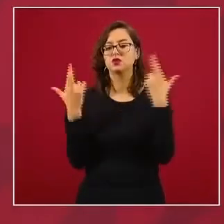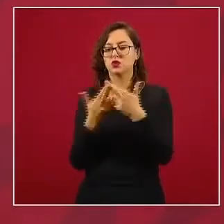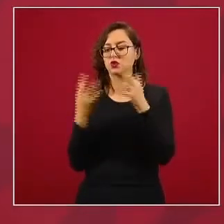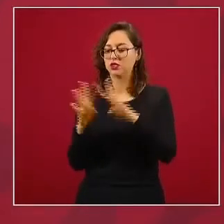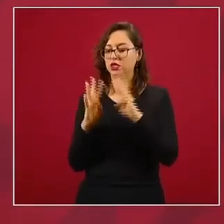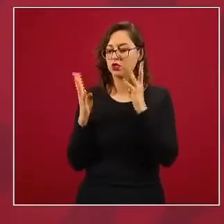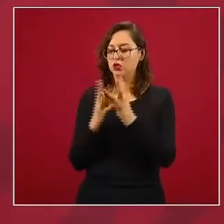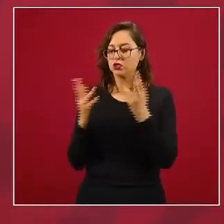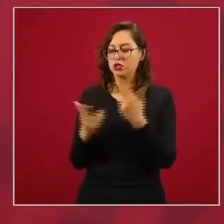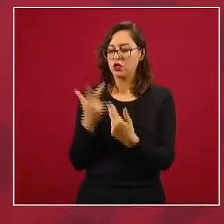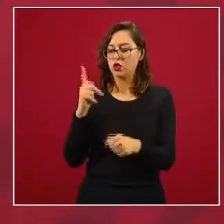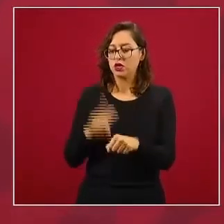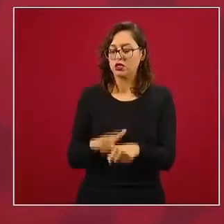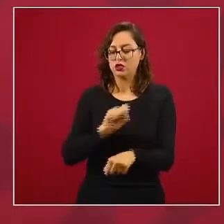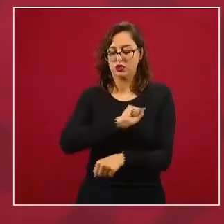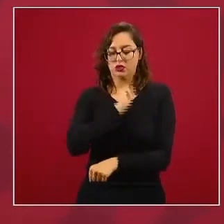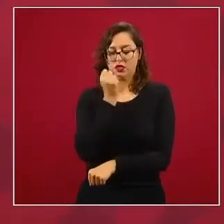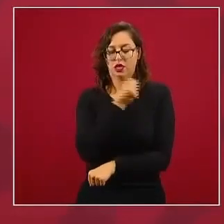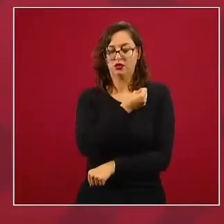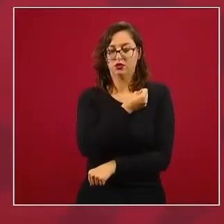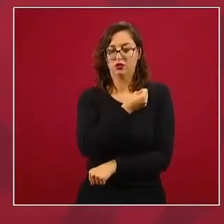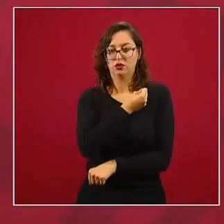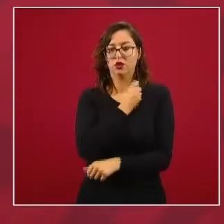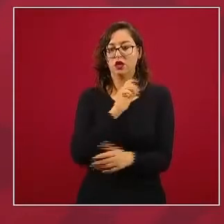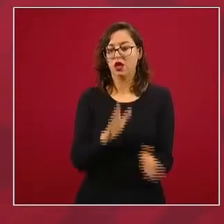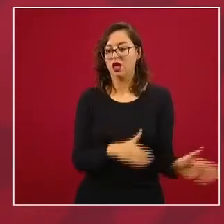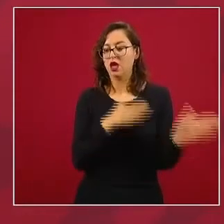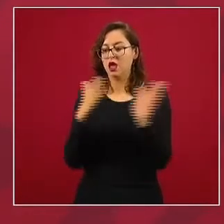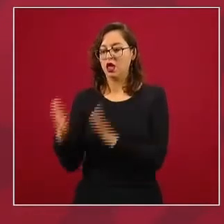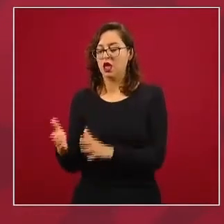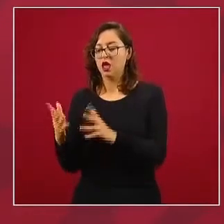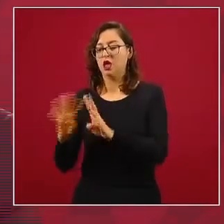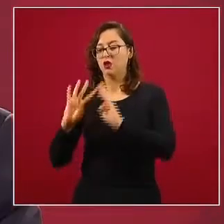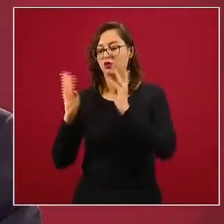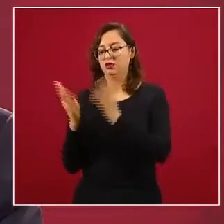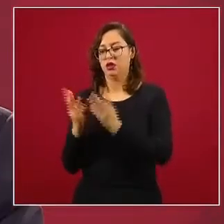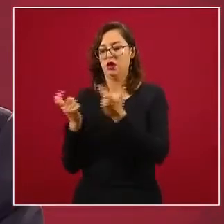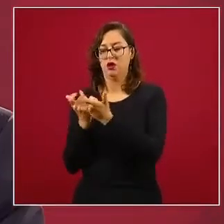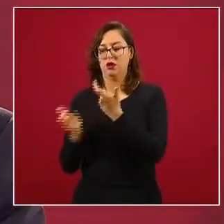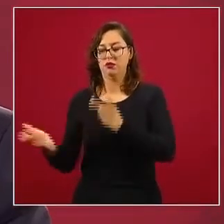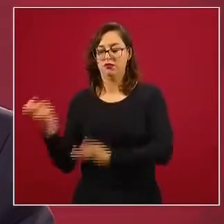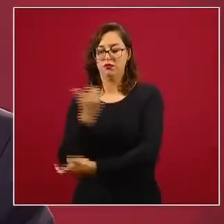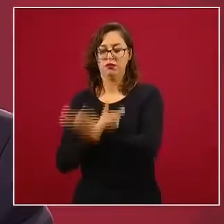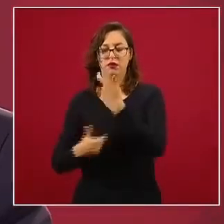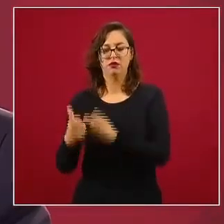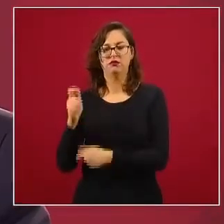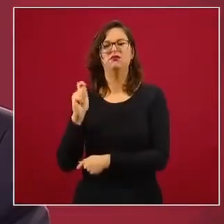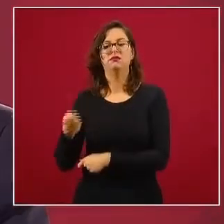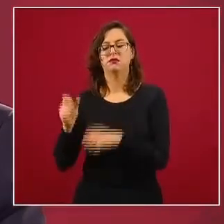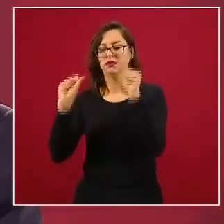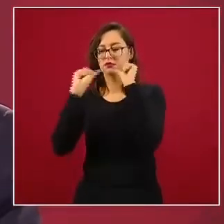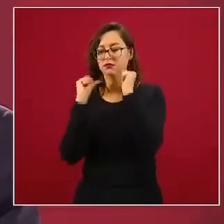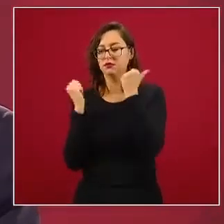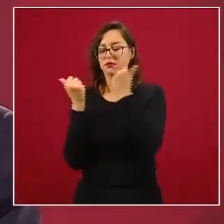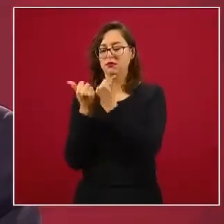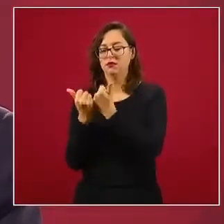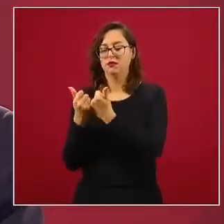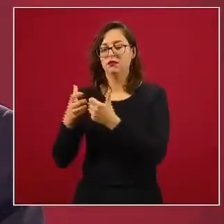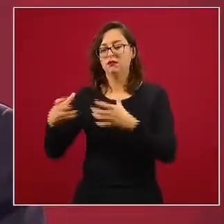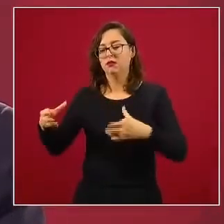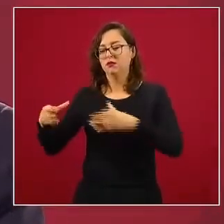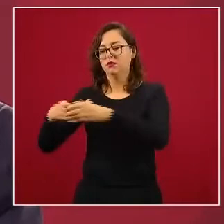con su equivalente en el sector de Desarrollo Económico, la Asociación de Secretarias y